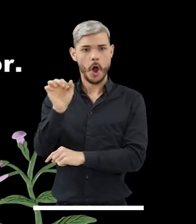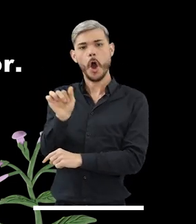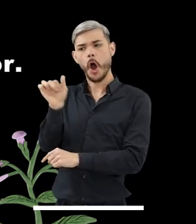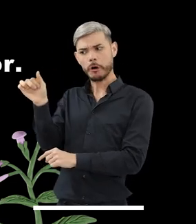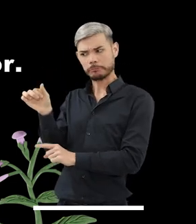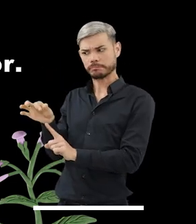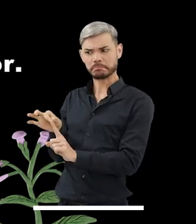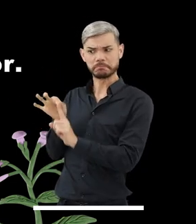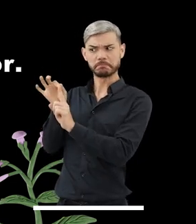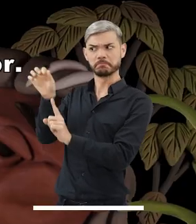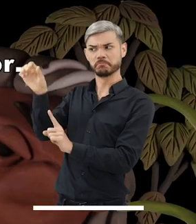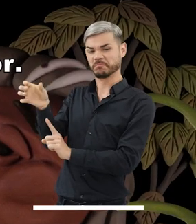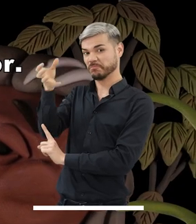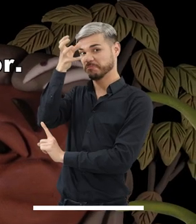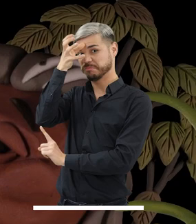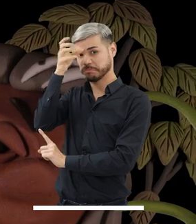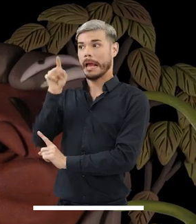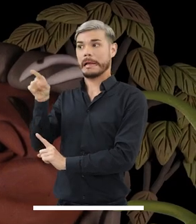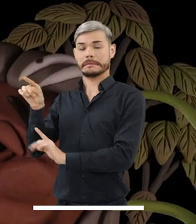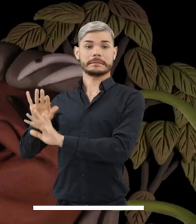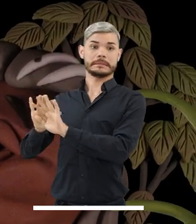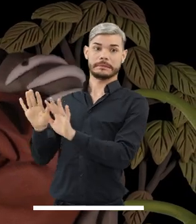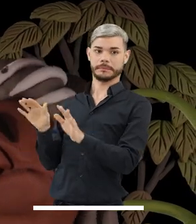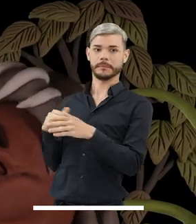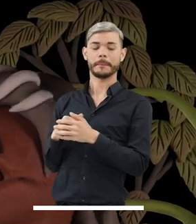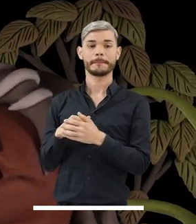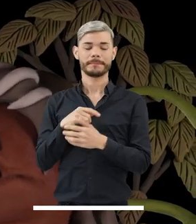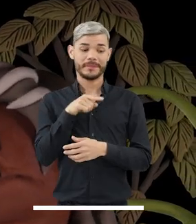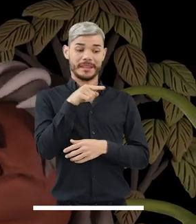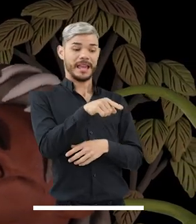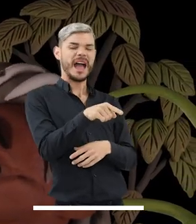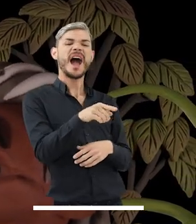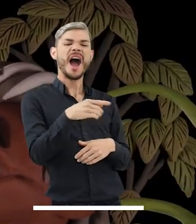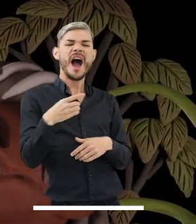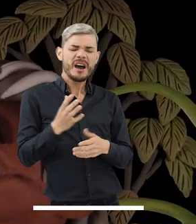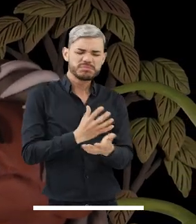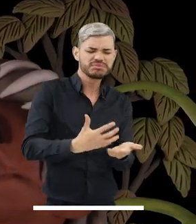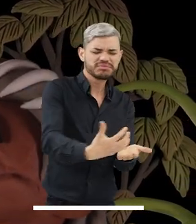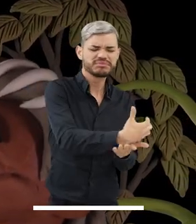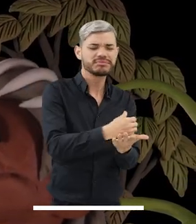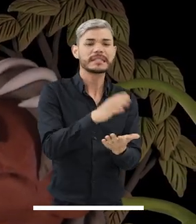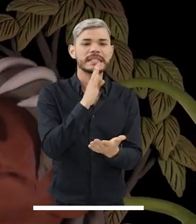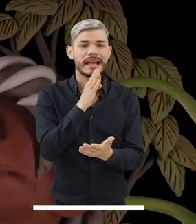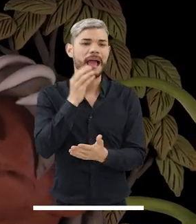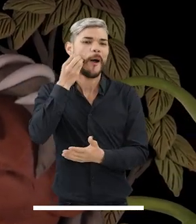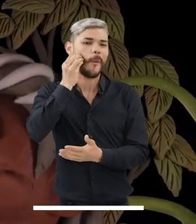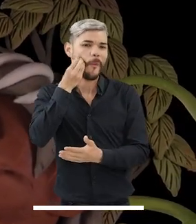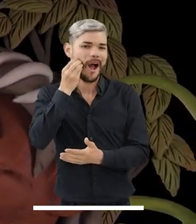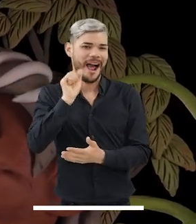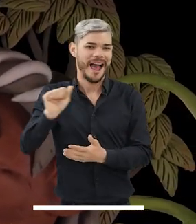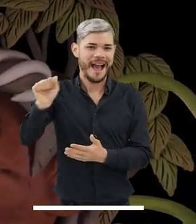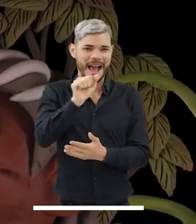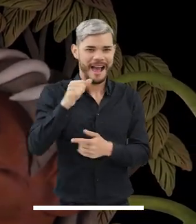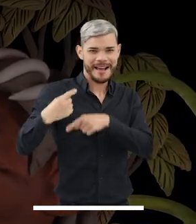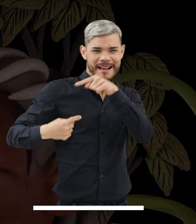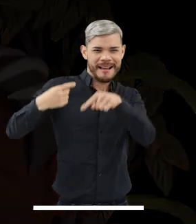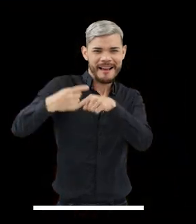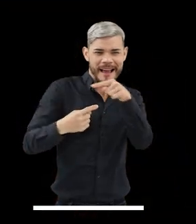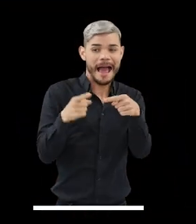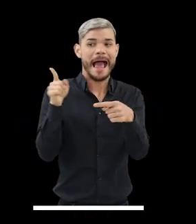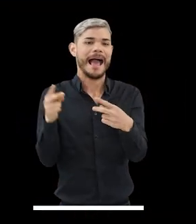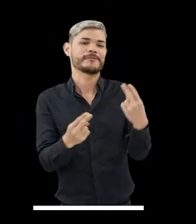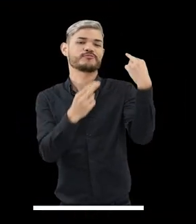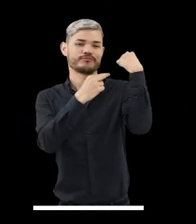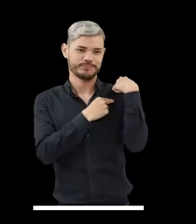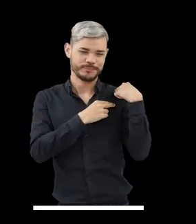exclusivamente por el sabedor. Las primeras son recolectadas y usadas por las abuelas curanderas, a cuyo cargo suelen estar